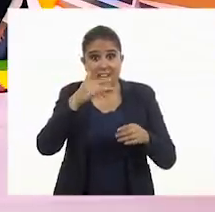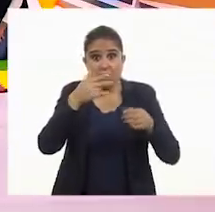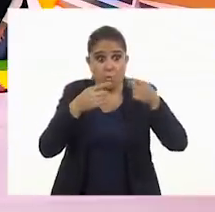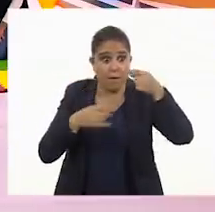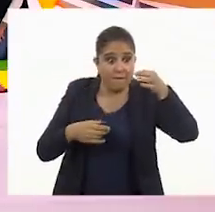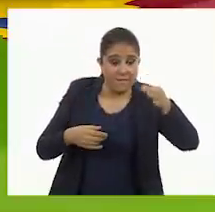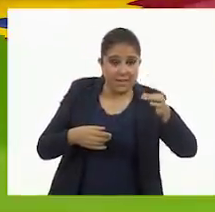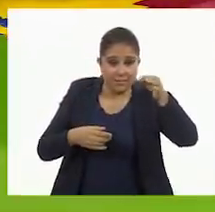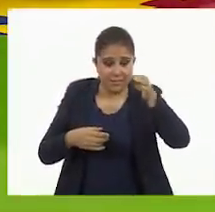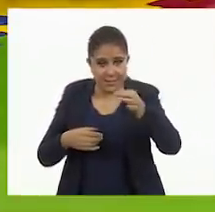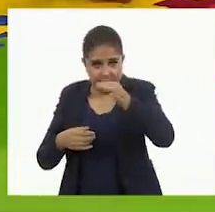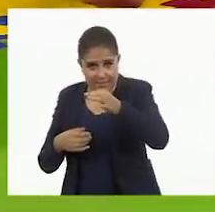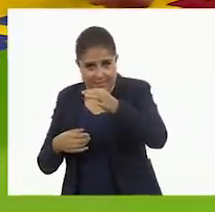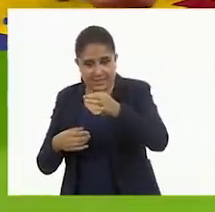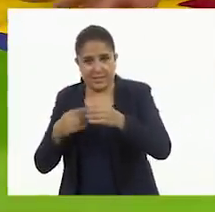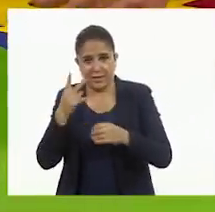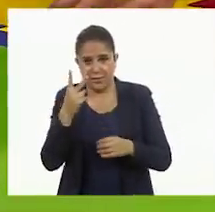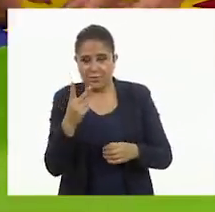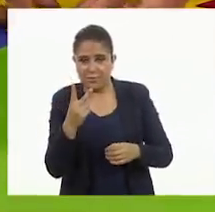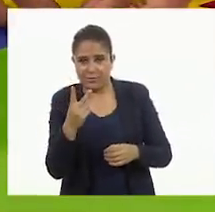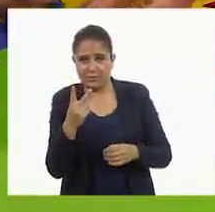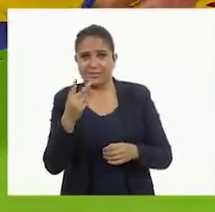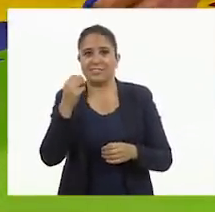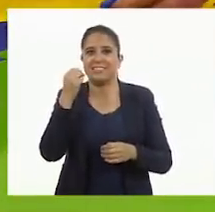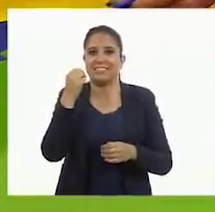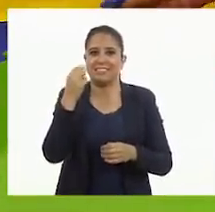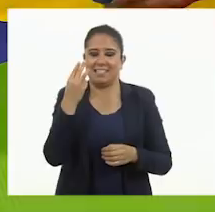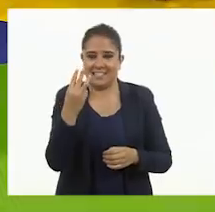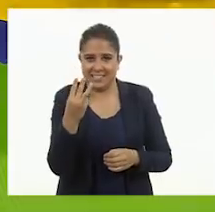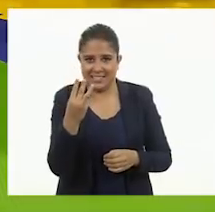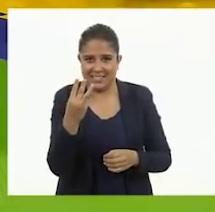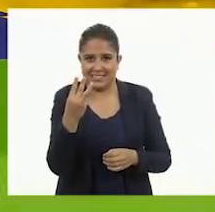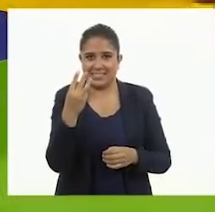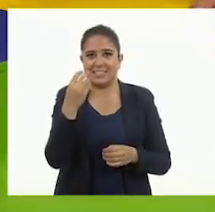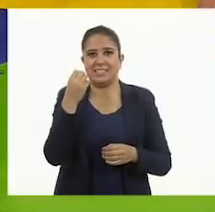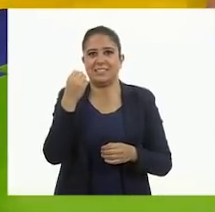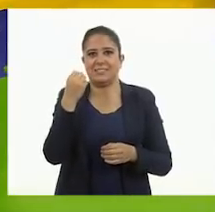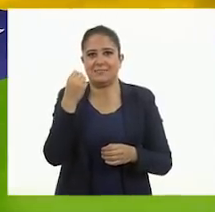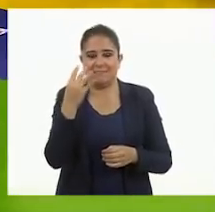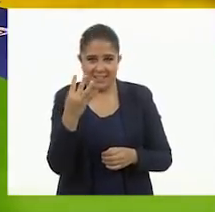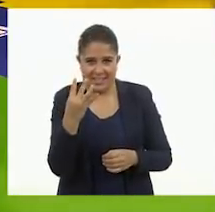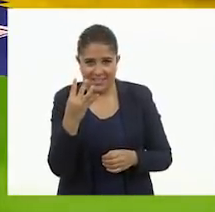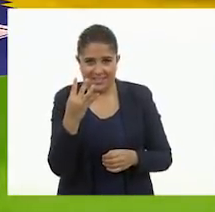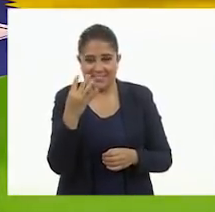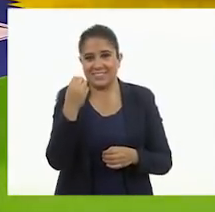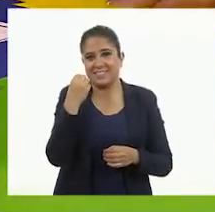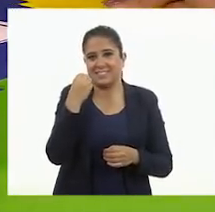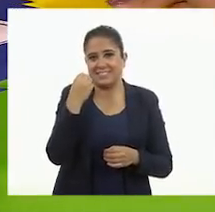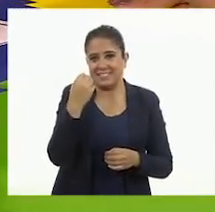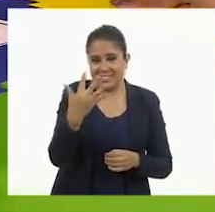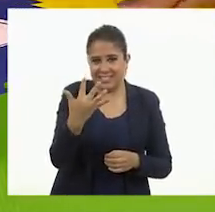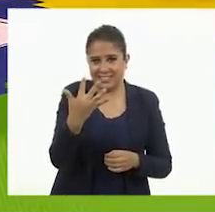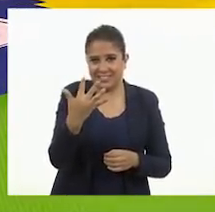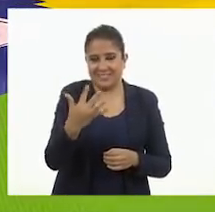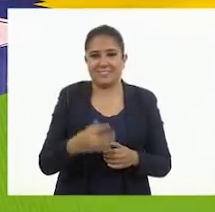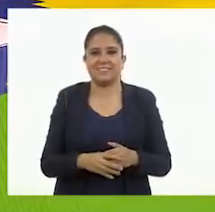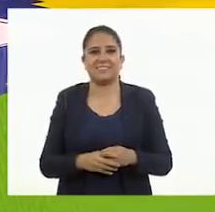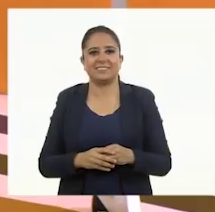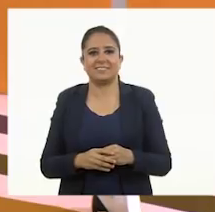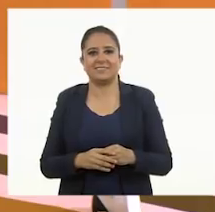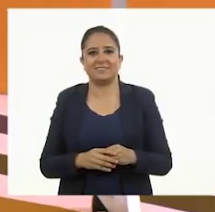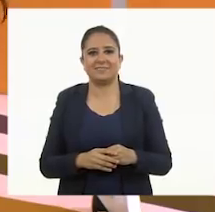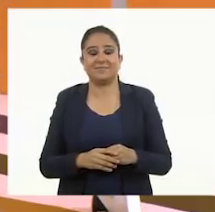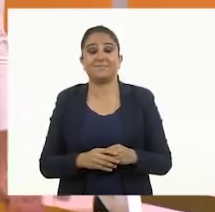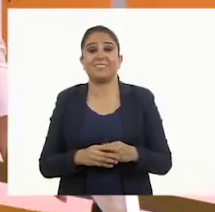espacio. Una. Dos. Tres. Cuatro. Cinco.